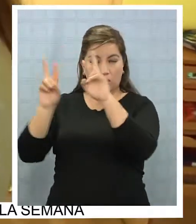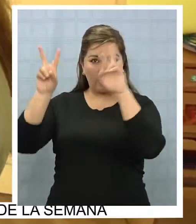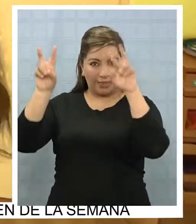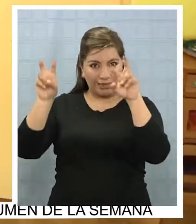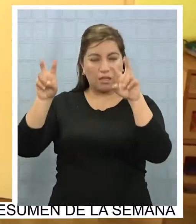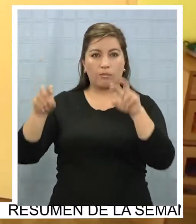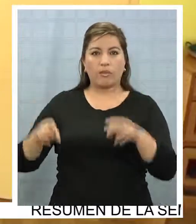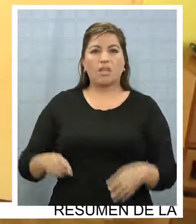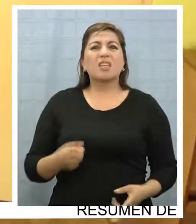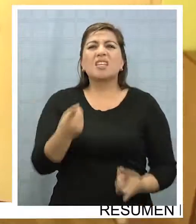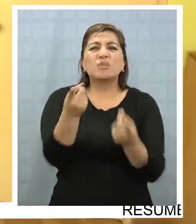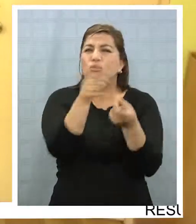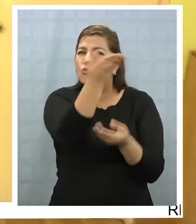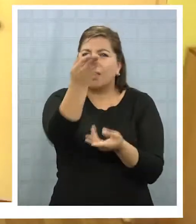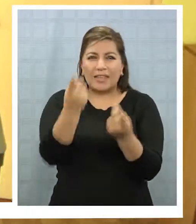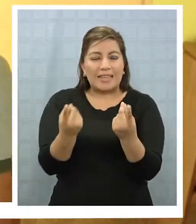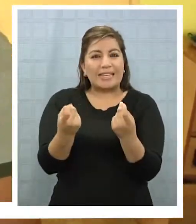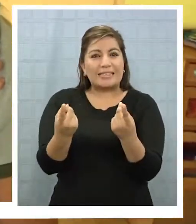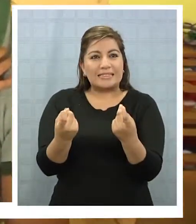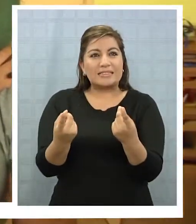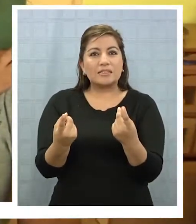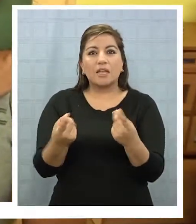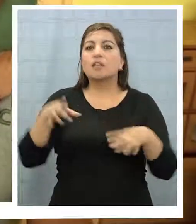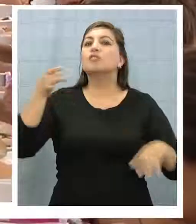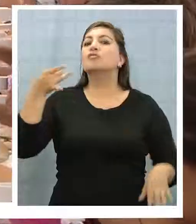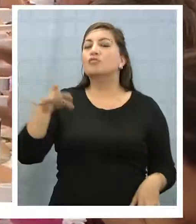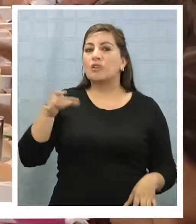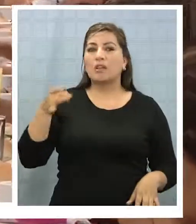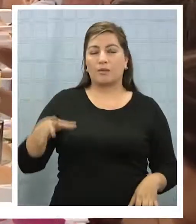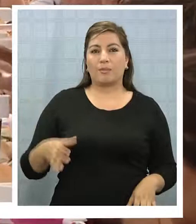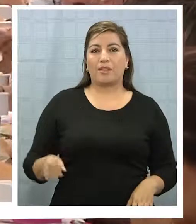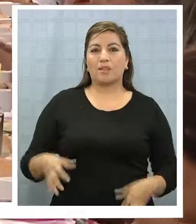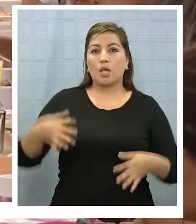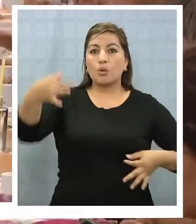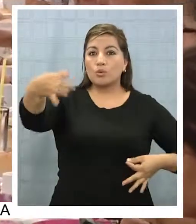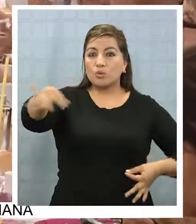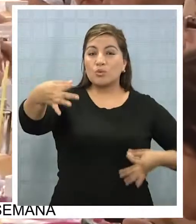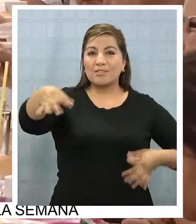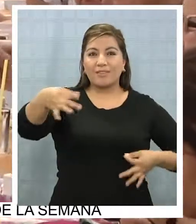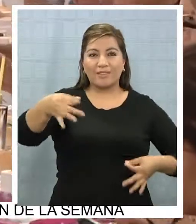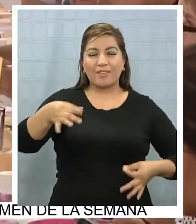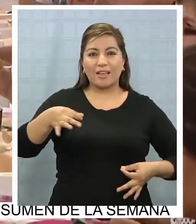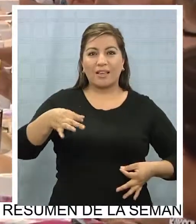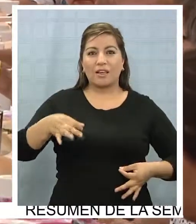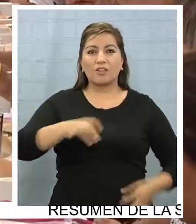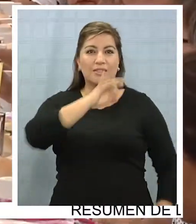requisito es la presentación del certificado de derivación de Chile Solidario.